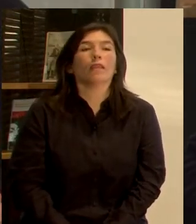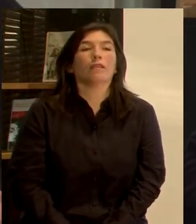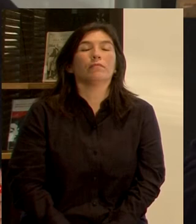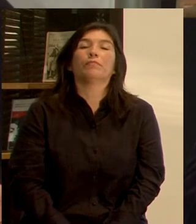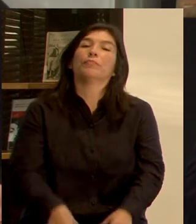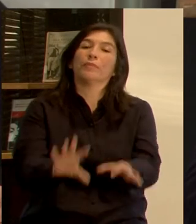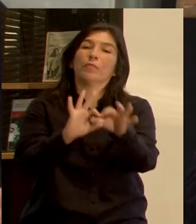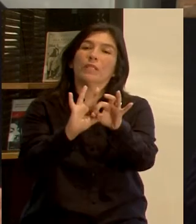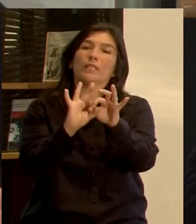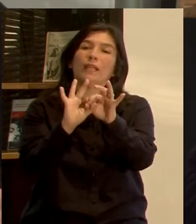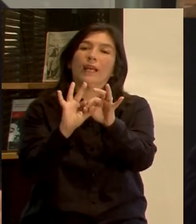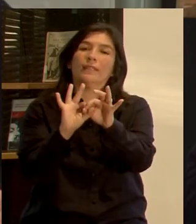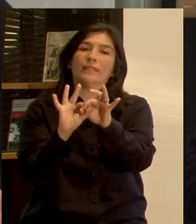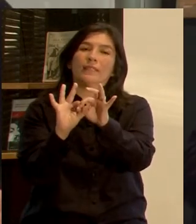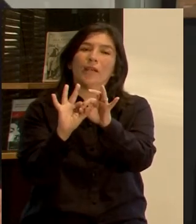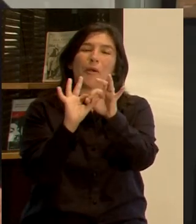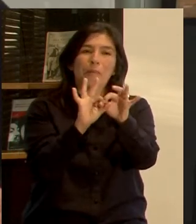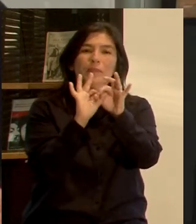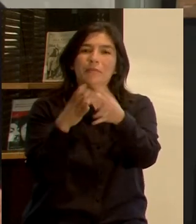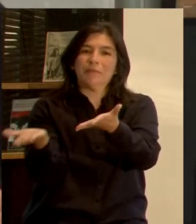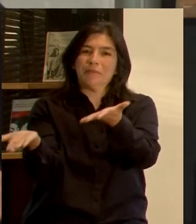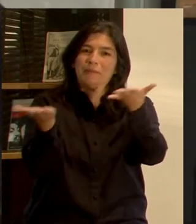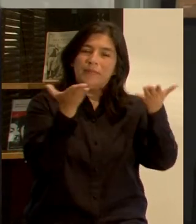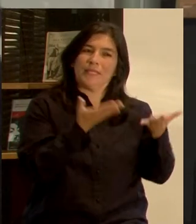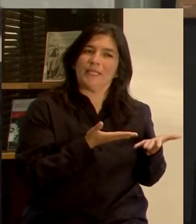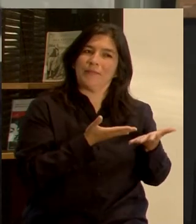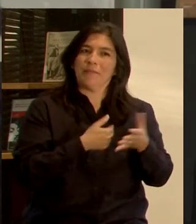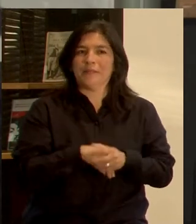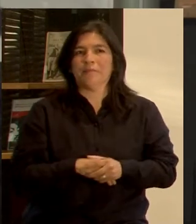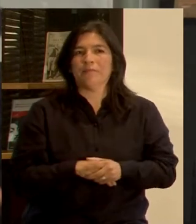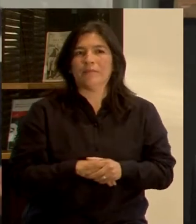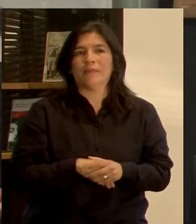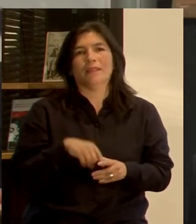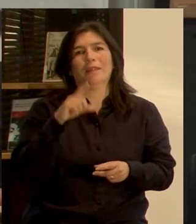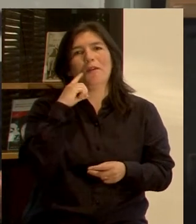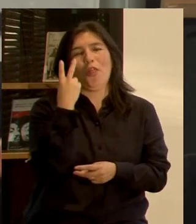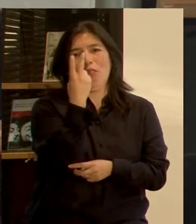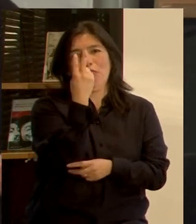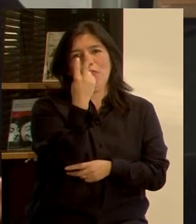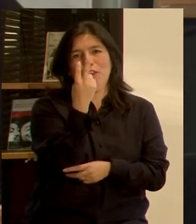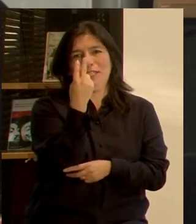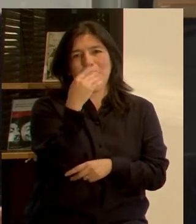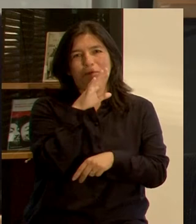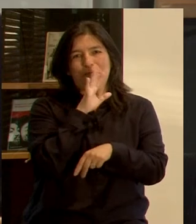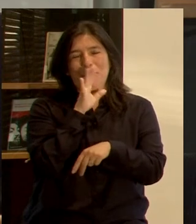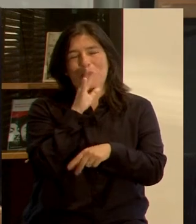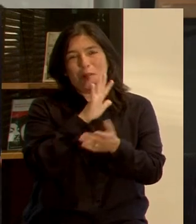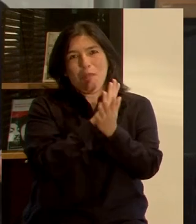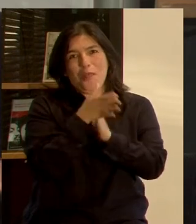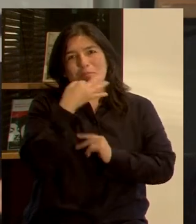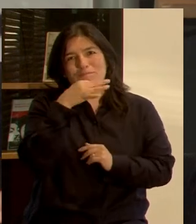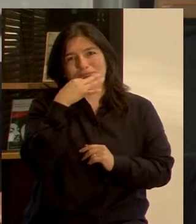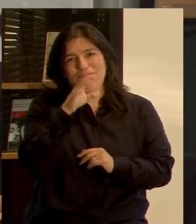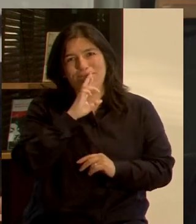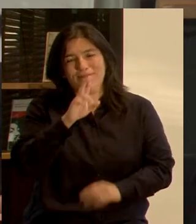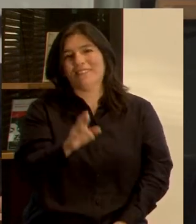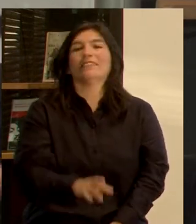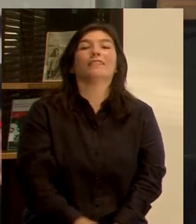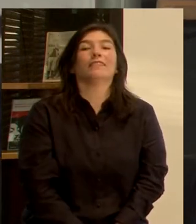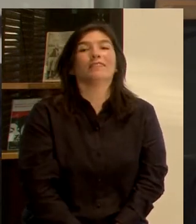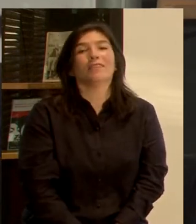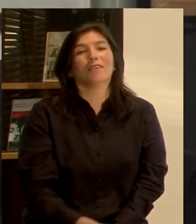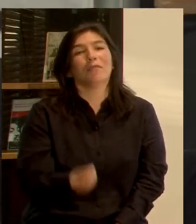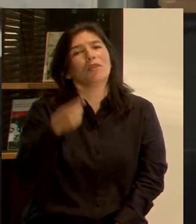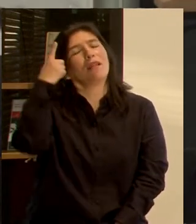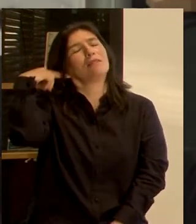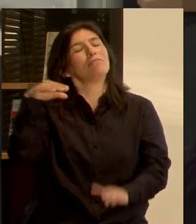Muchas gracias por la invitación. Tengo 12 minutos para contestar todo eso. minutos. Bueno, yo